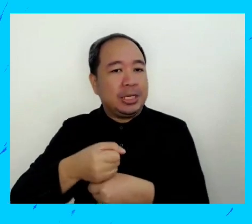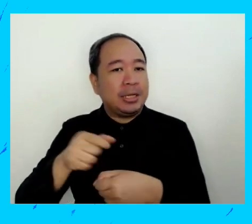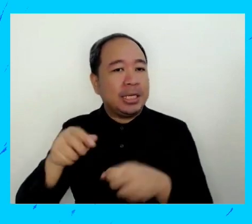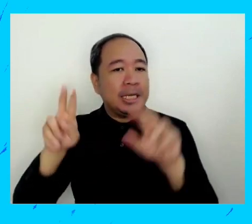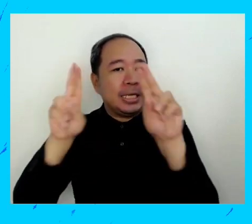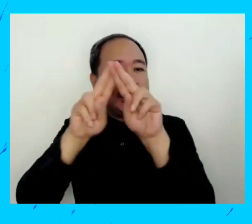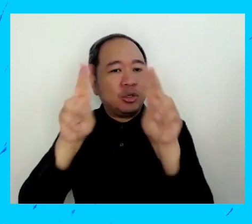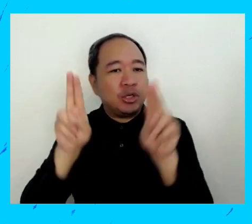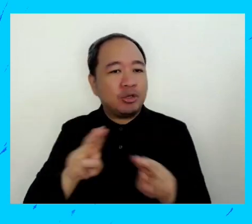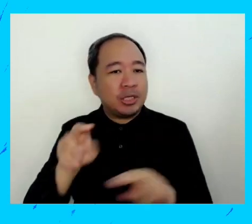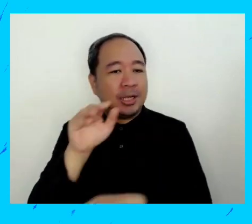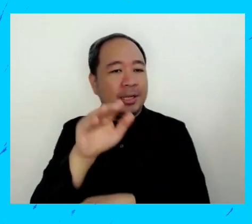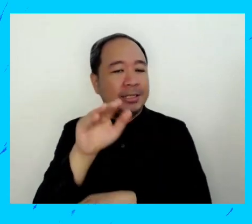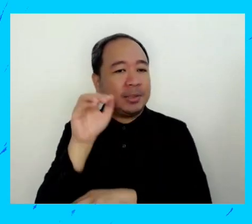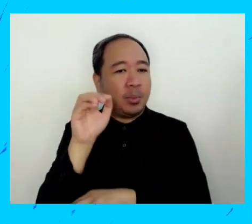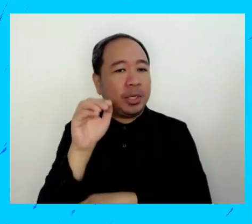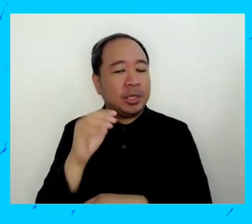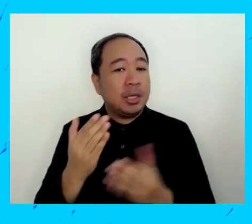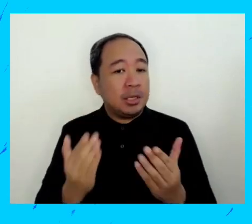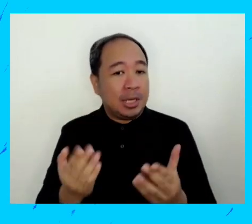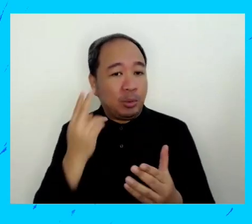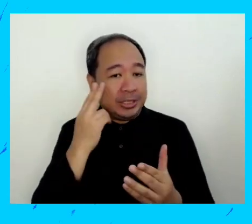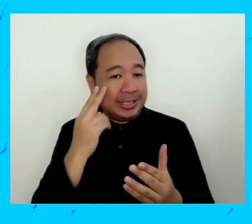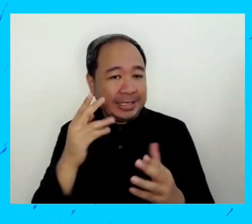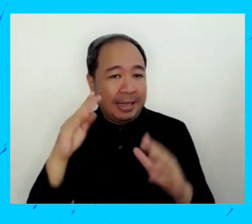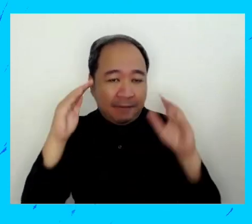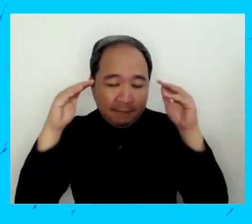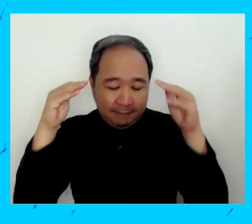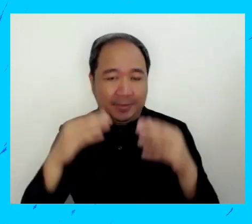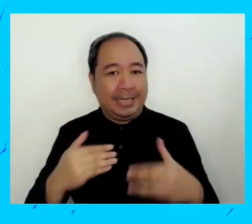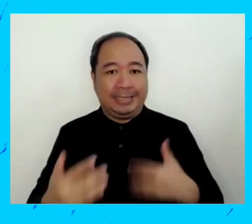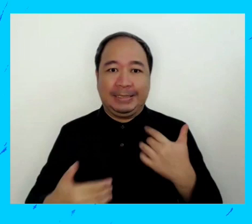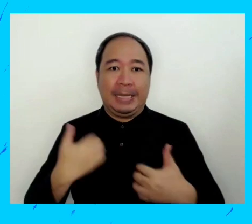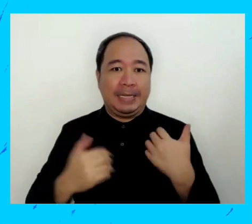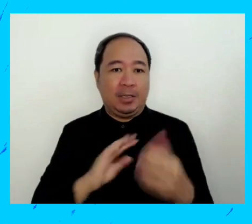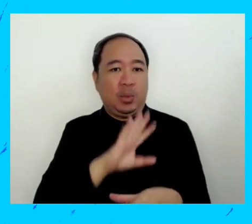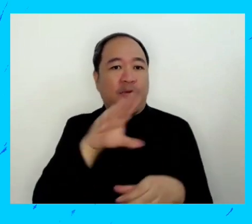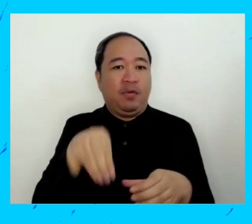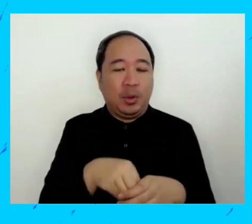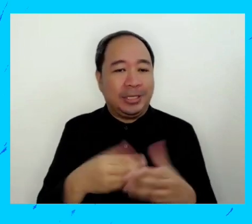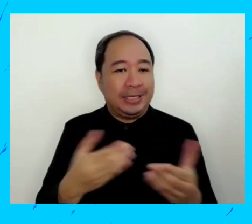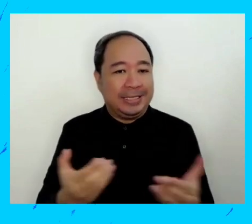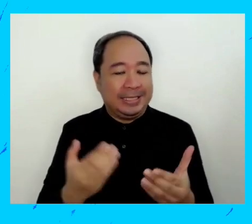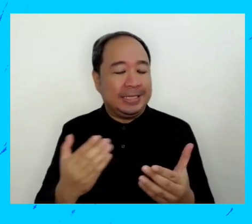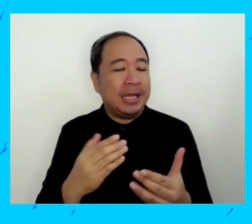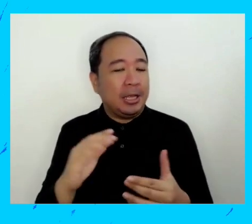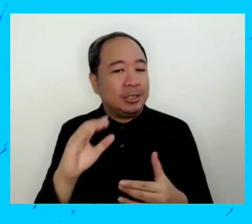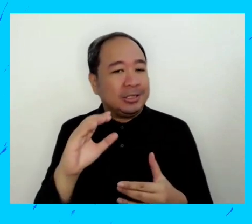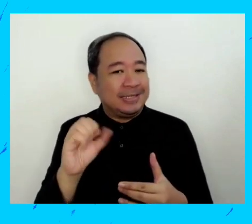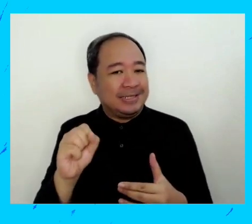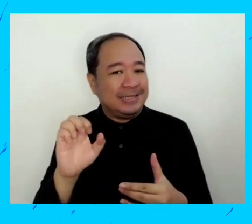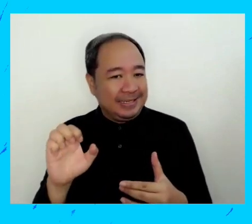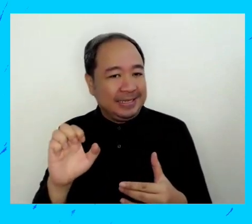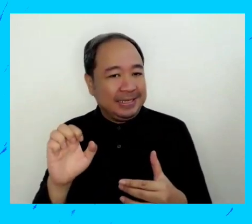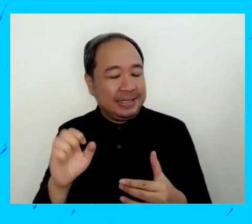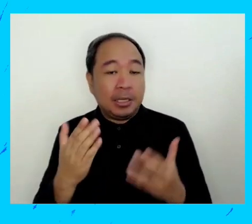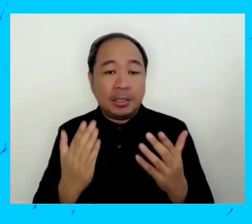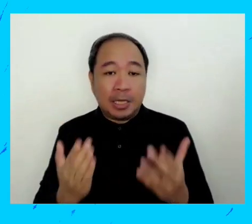digital en zimbabue y es gran placer poder estar aquí en esa sesión